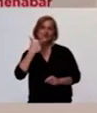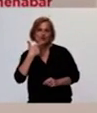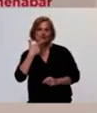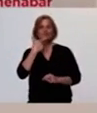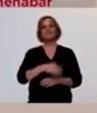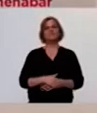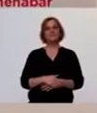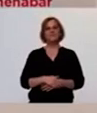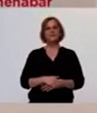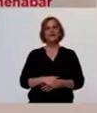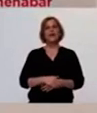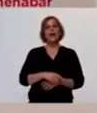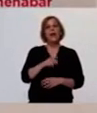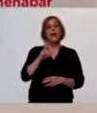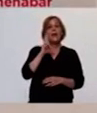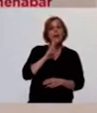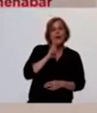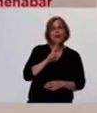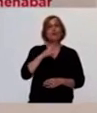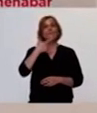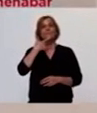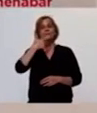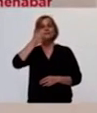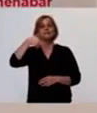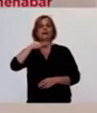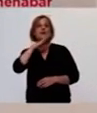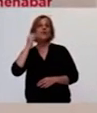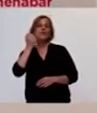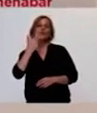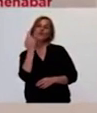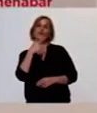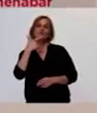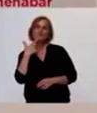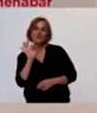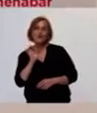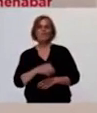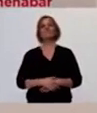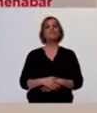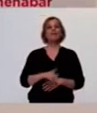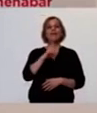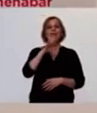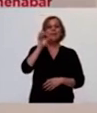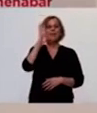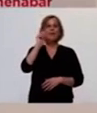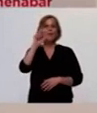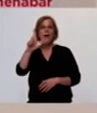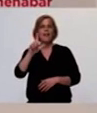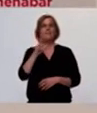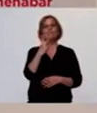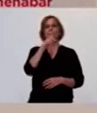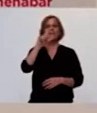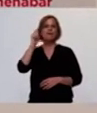Sud, San José del Rincón, San Justo, Santispíritu, Teobald y Villa Amelia.